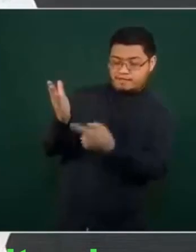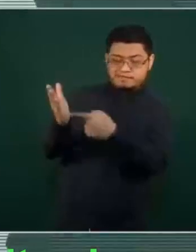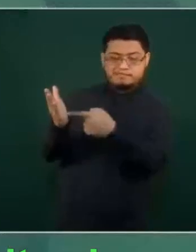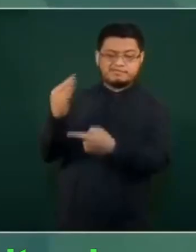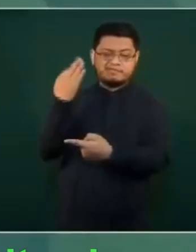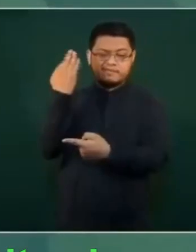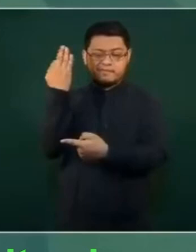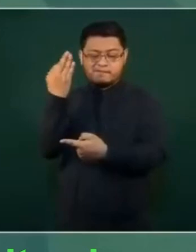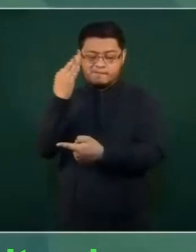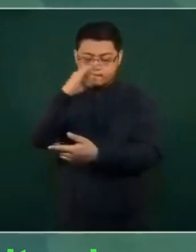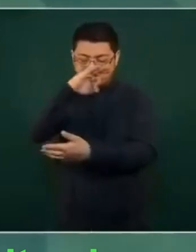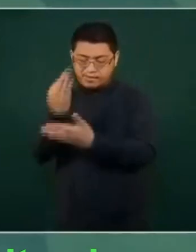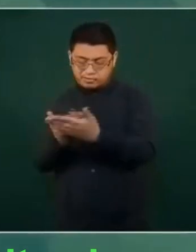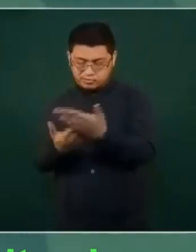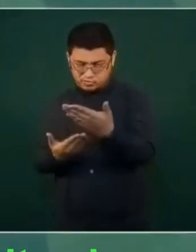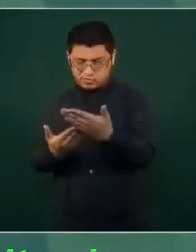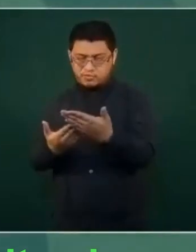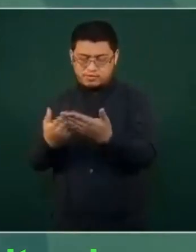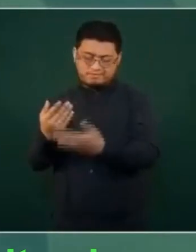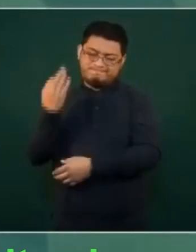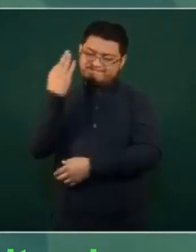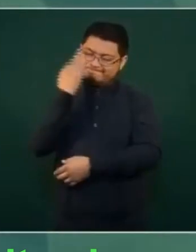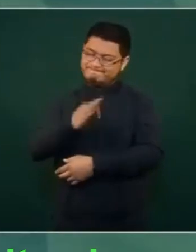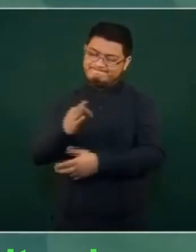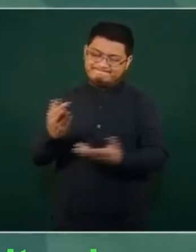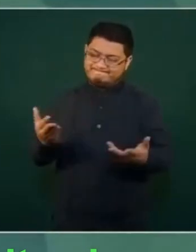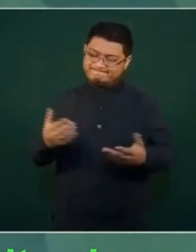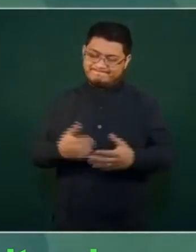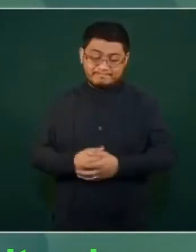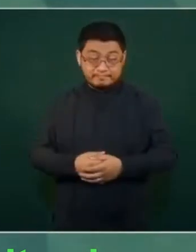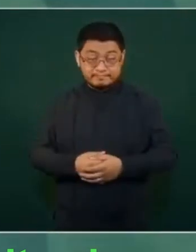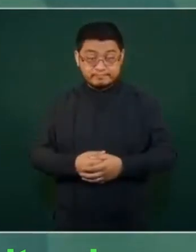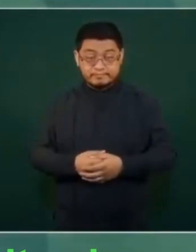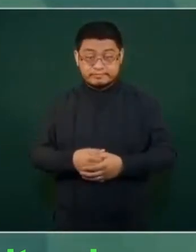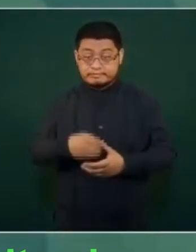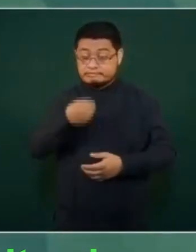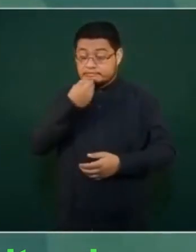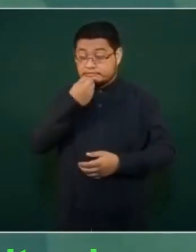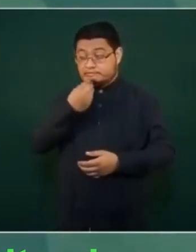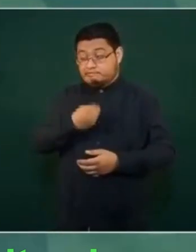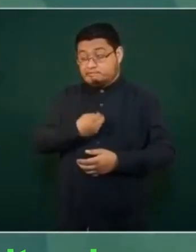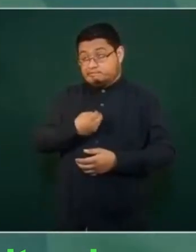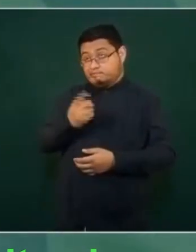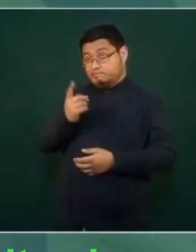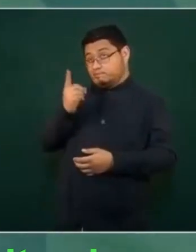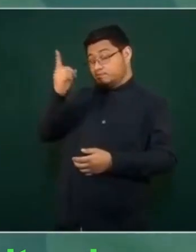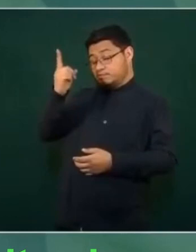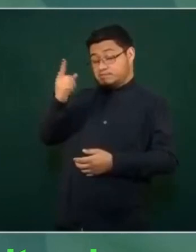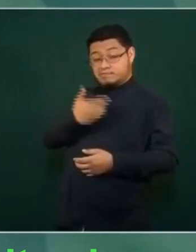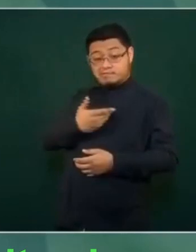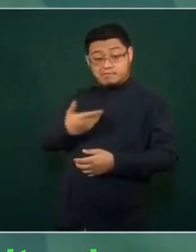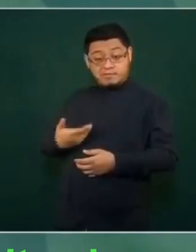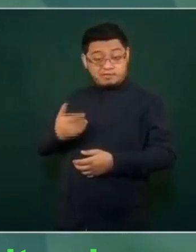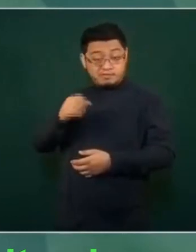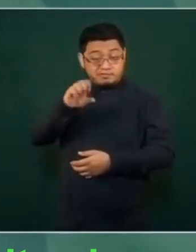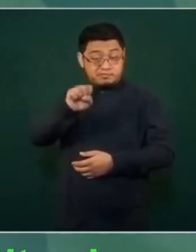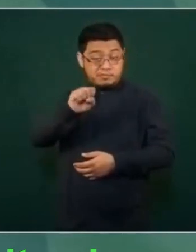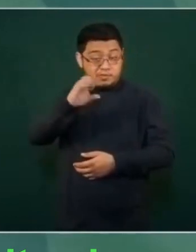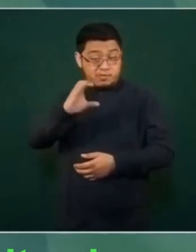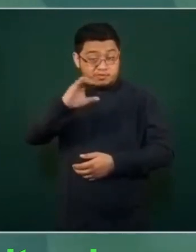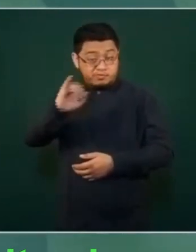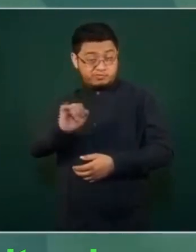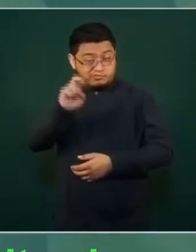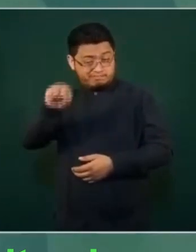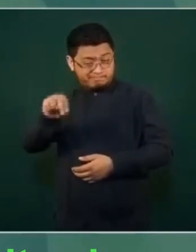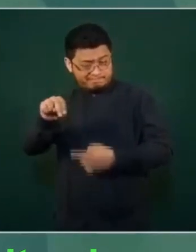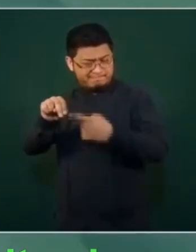Lamento mucho que el presidente de la Suprema Corte, al que estimo de